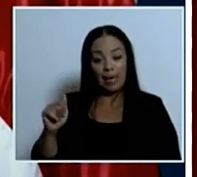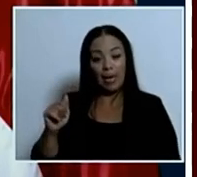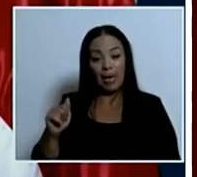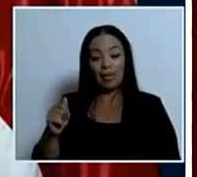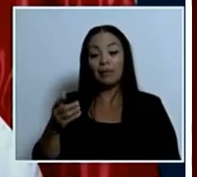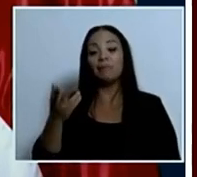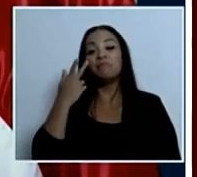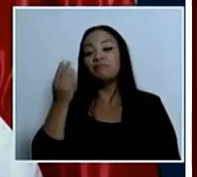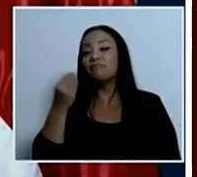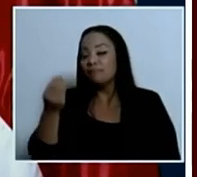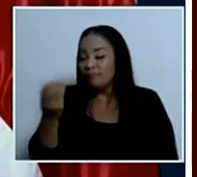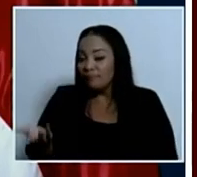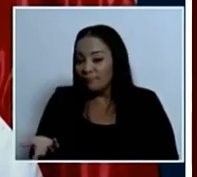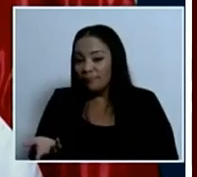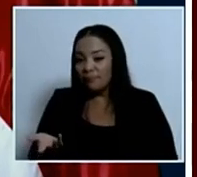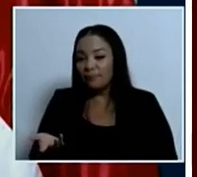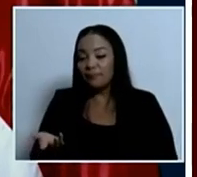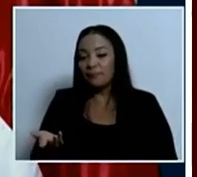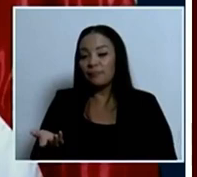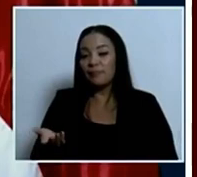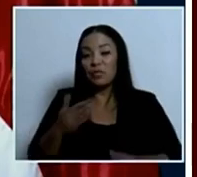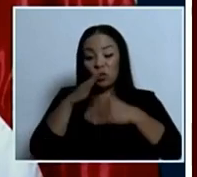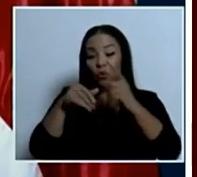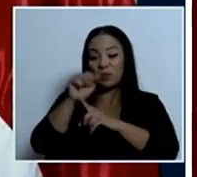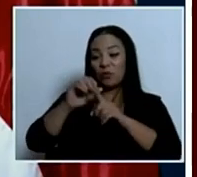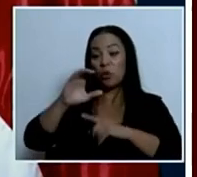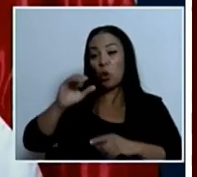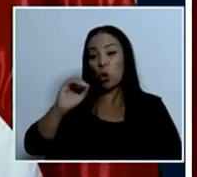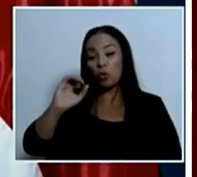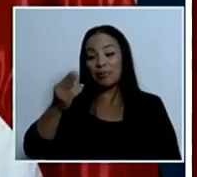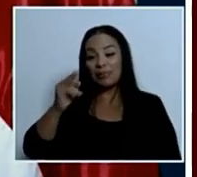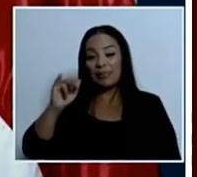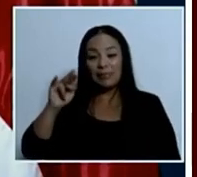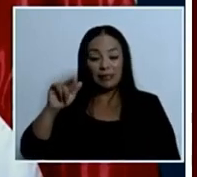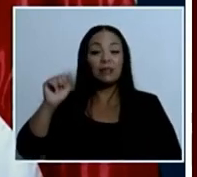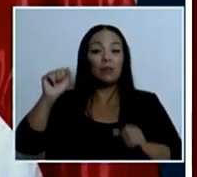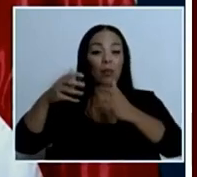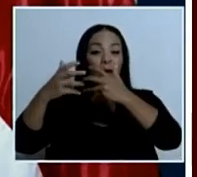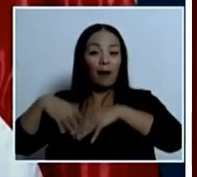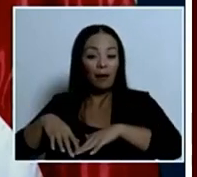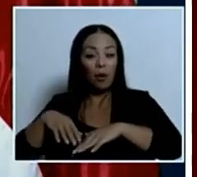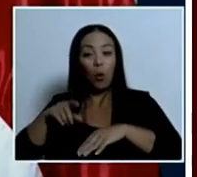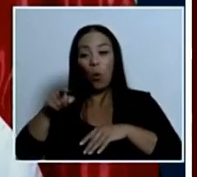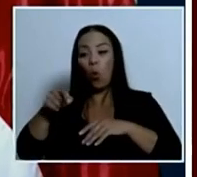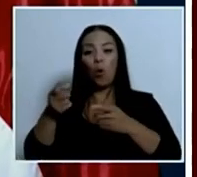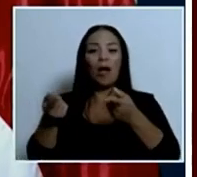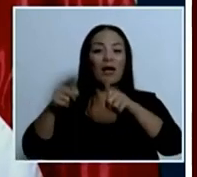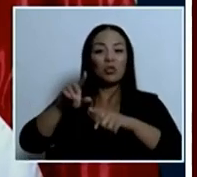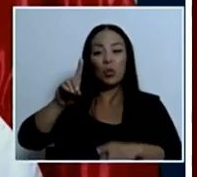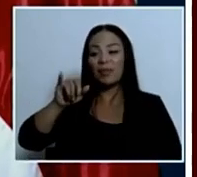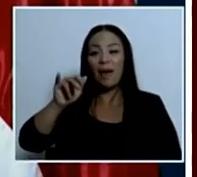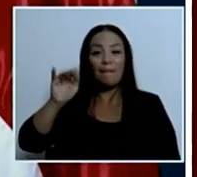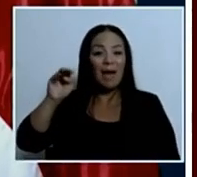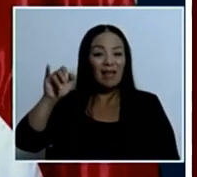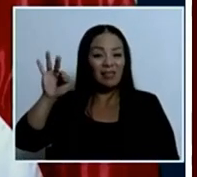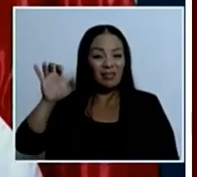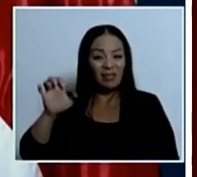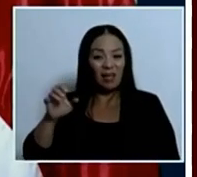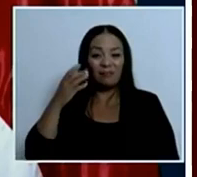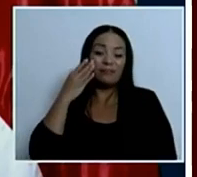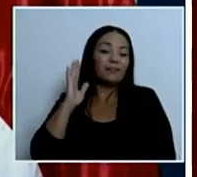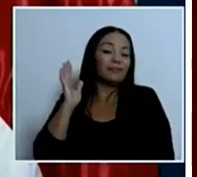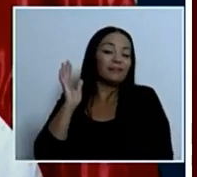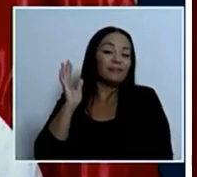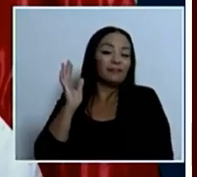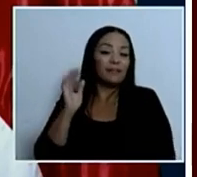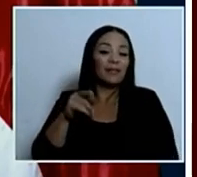que todo lo que está pasando en Cochinilla se pueda caer imagínense diamante yo no sé uno se pregunta